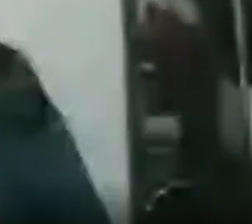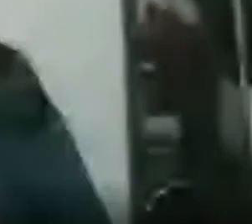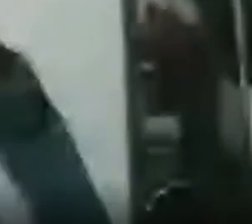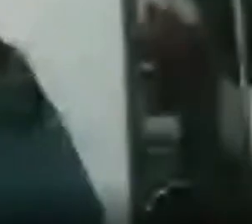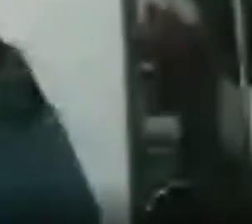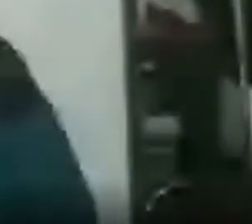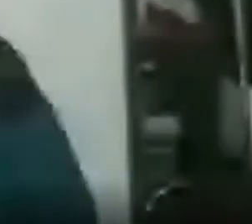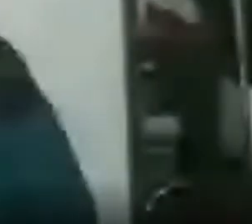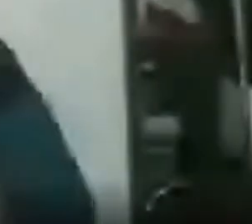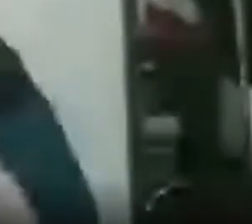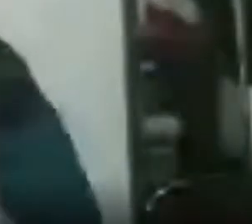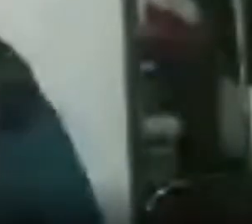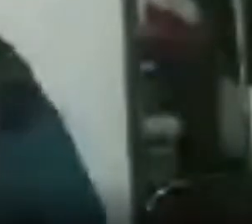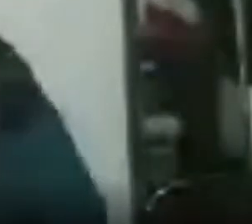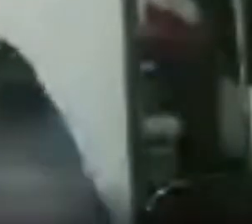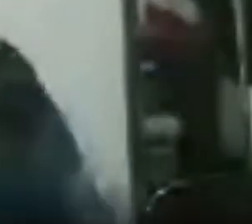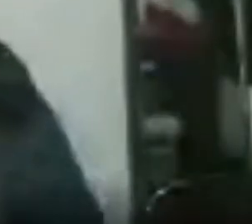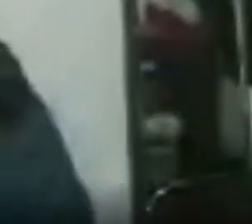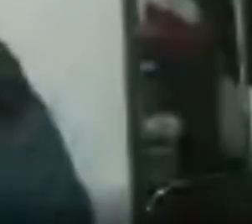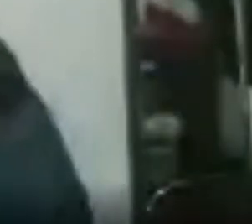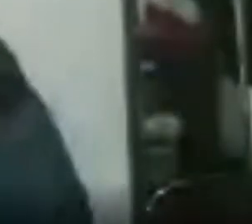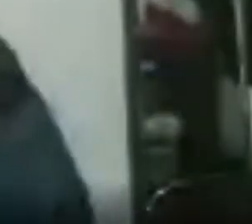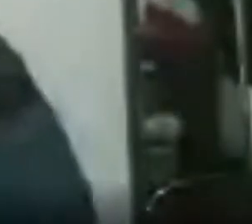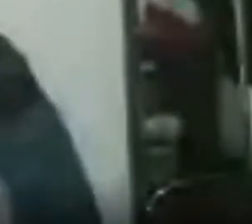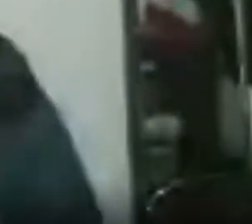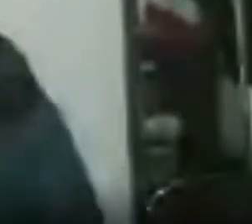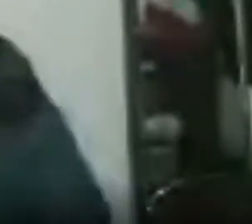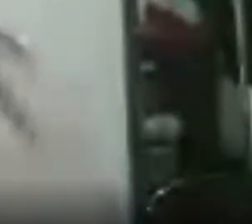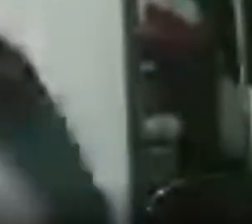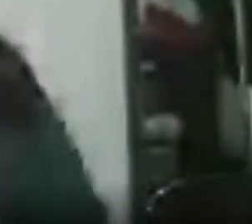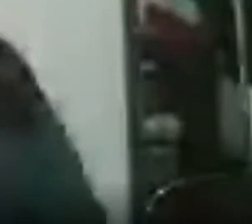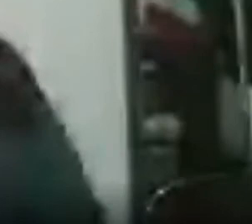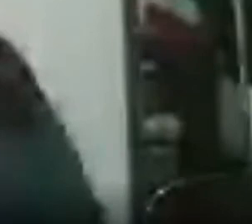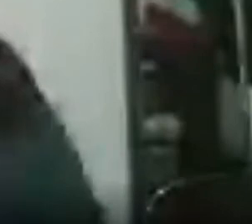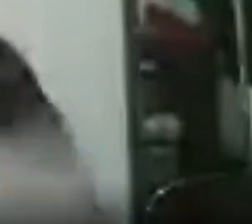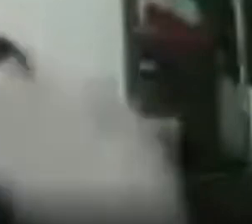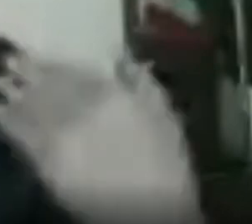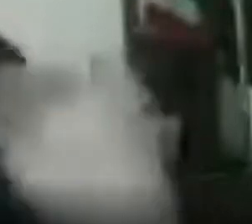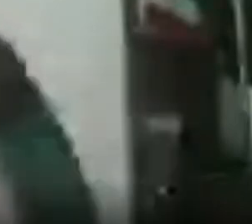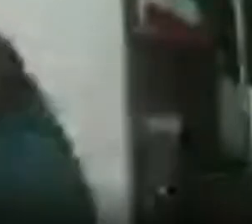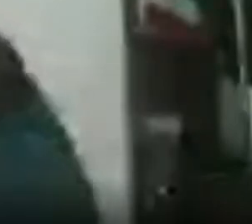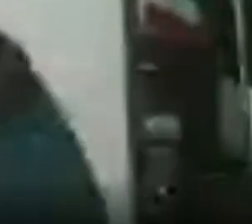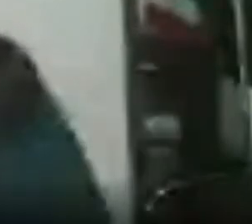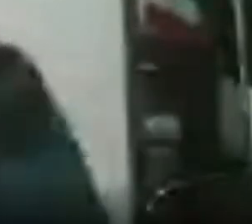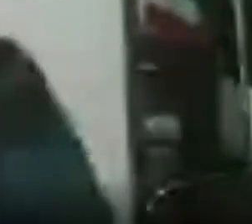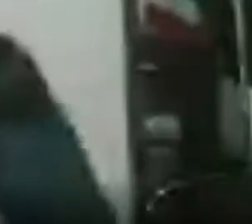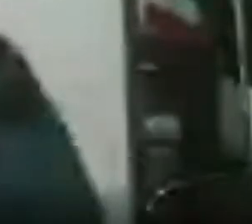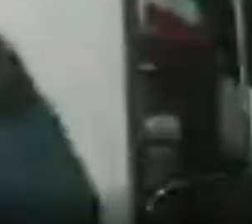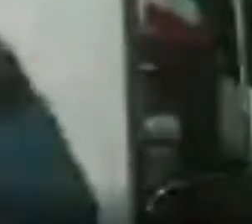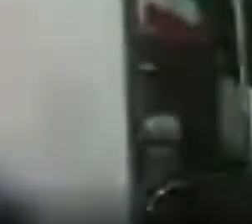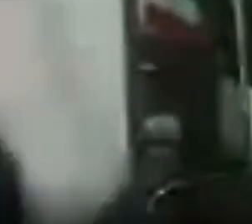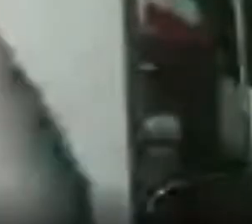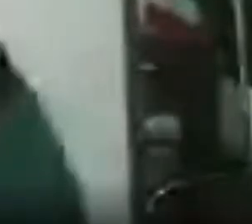agradecido contigo Antonio y nos has dado las mejores herramientas de las redes sociales para que nuestros emprendedores o futuros